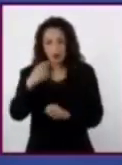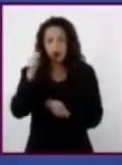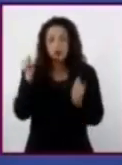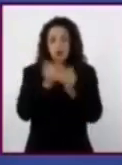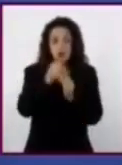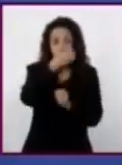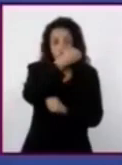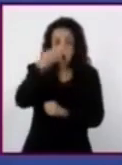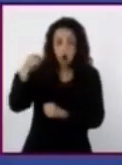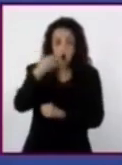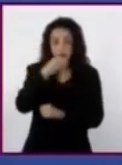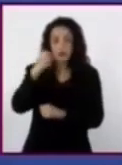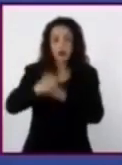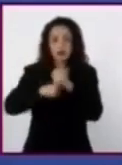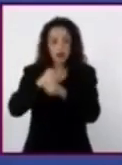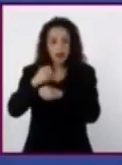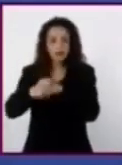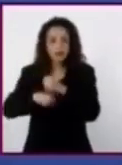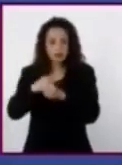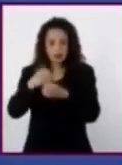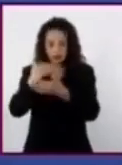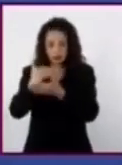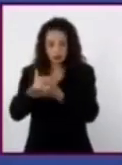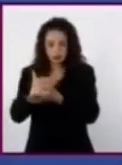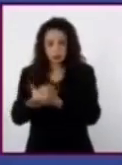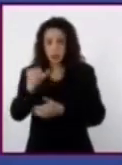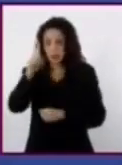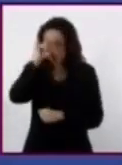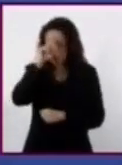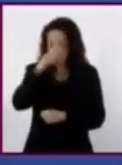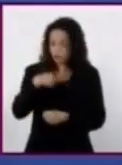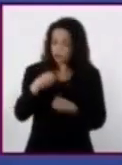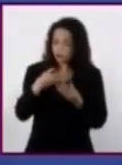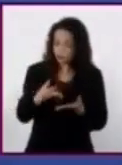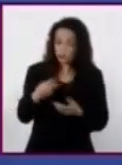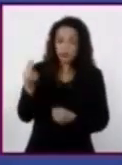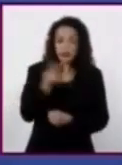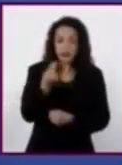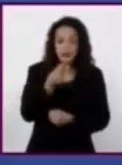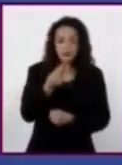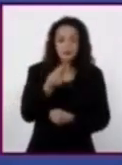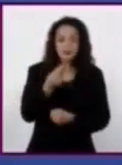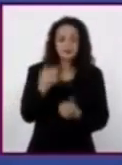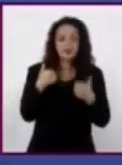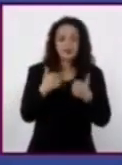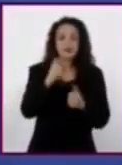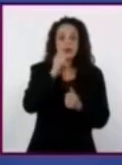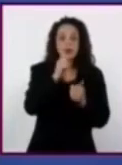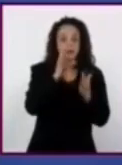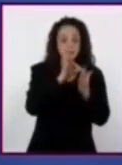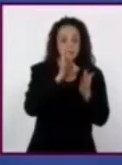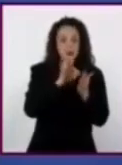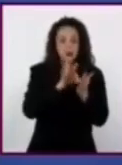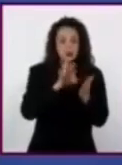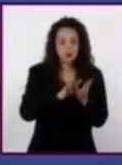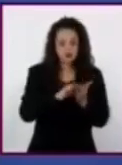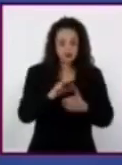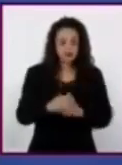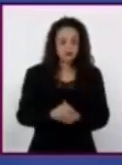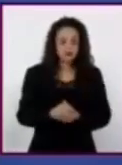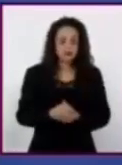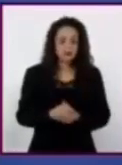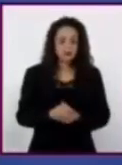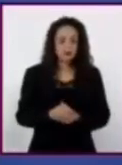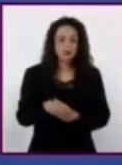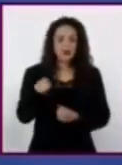cronológico. Y como sugerencia, consideren los siguientes indicadores. El tema de esta